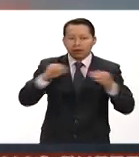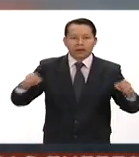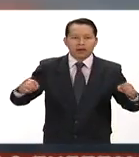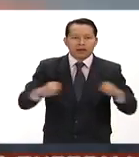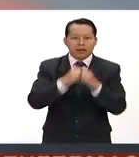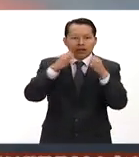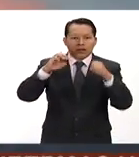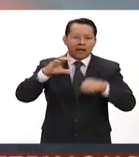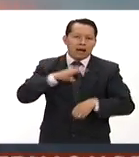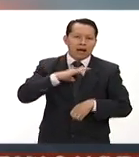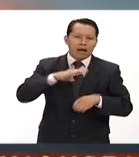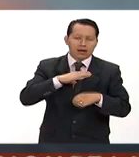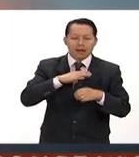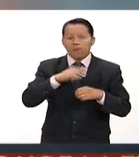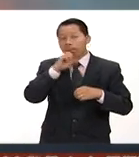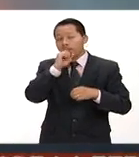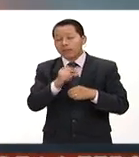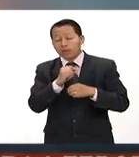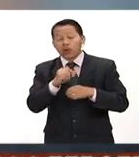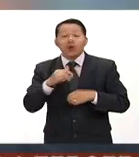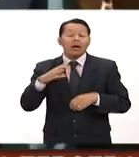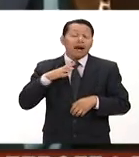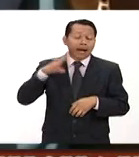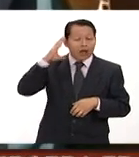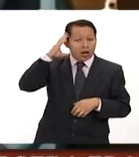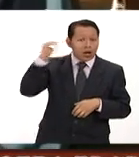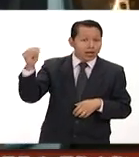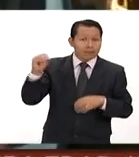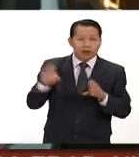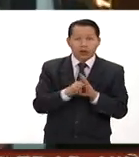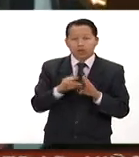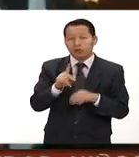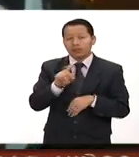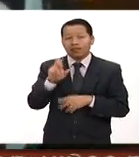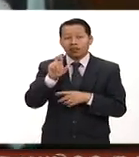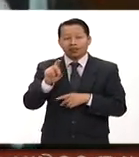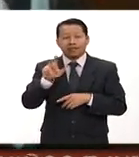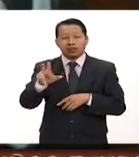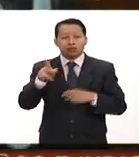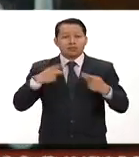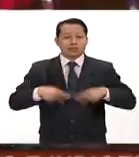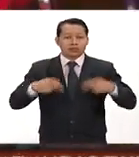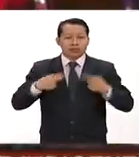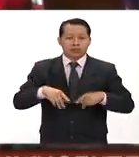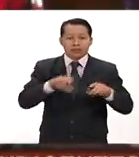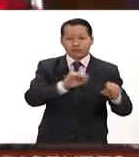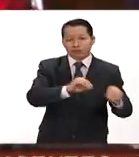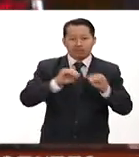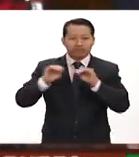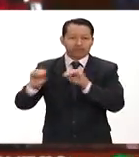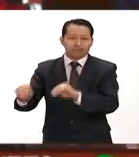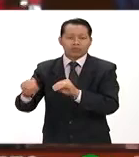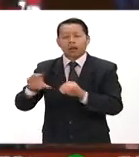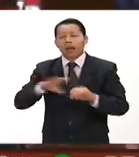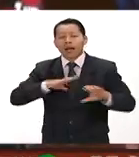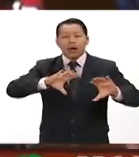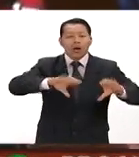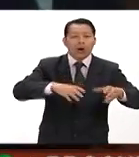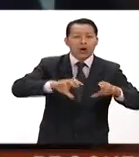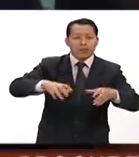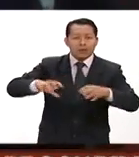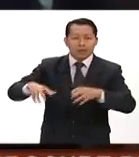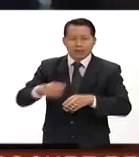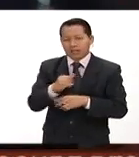por la actividad que registra el volcán de Colima. Hasta el momento son 138 personas las que fueron desalojadas de las comunidades La